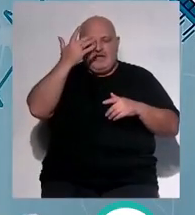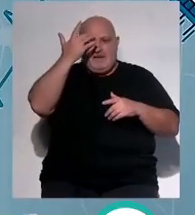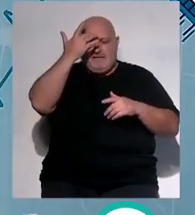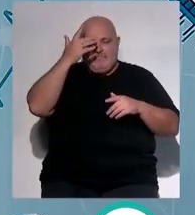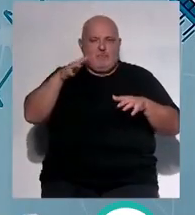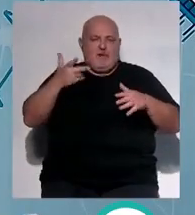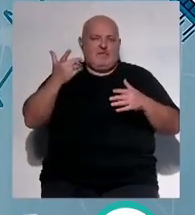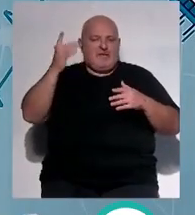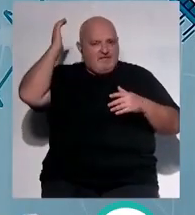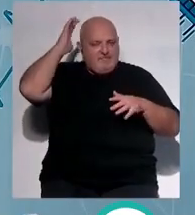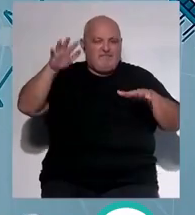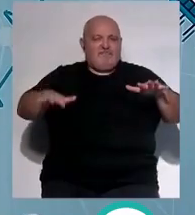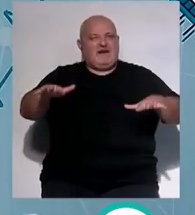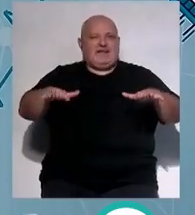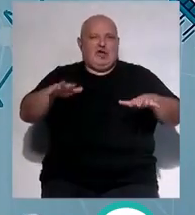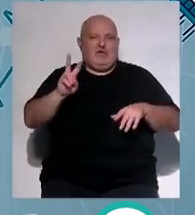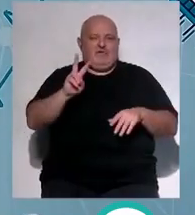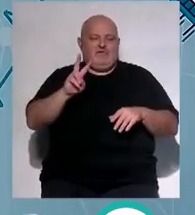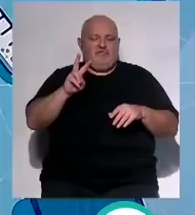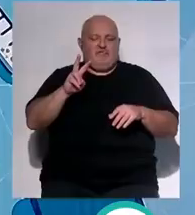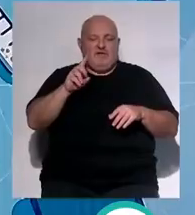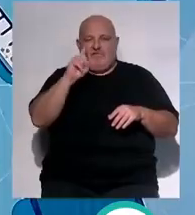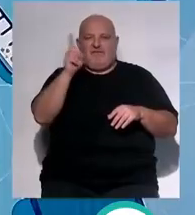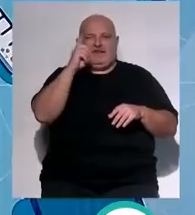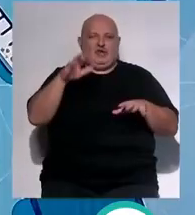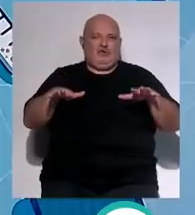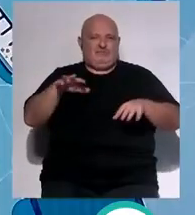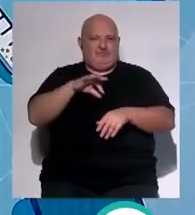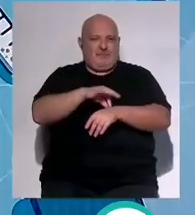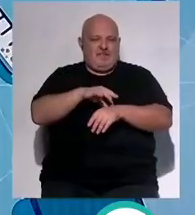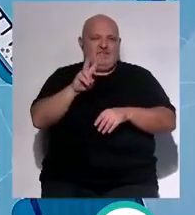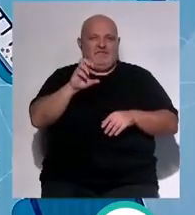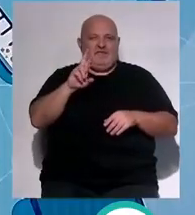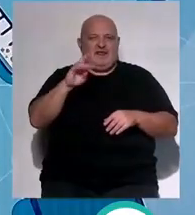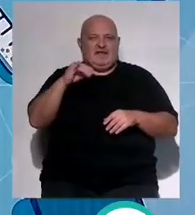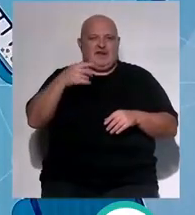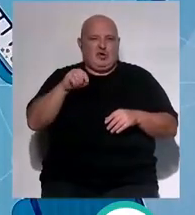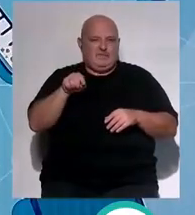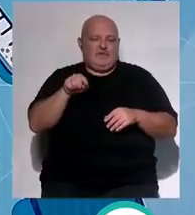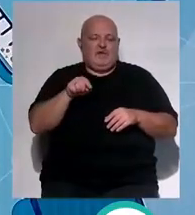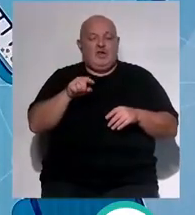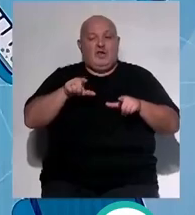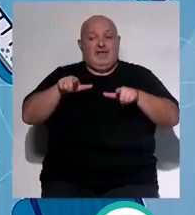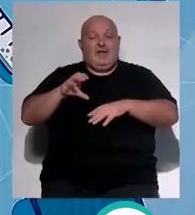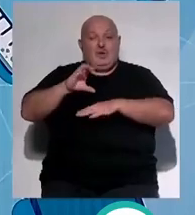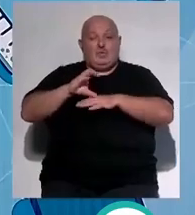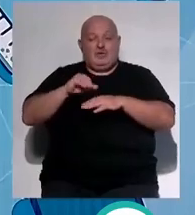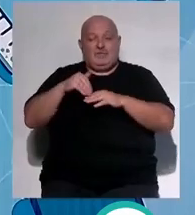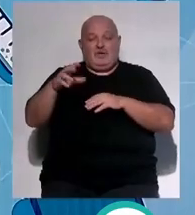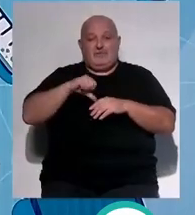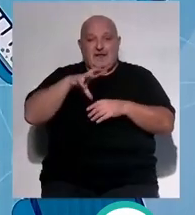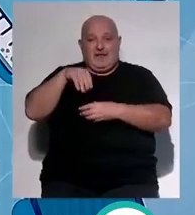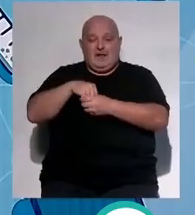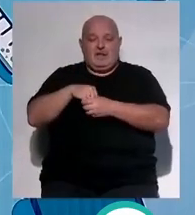se encuentra en el hospital esa unidad de vértigo efectivamente la realizamos fundamentalmente en el área de consultas externas del